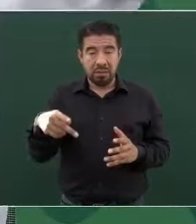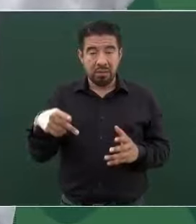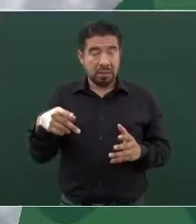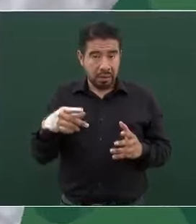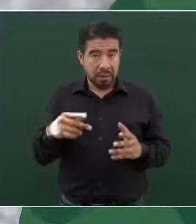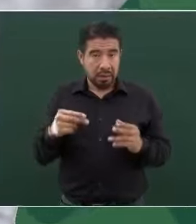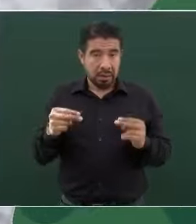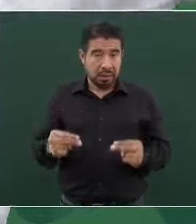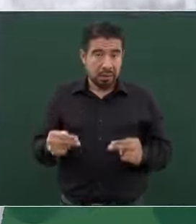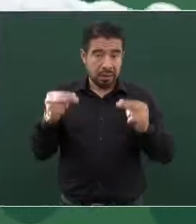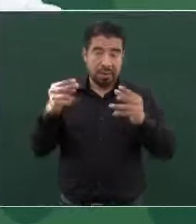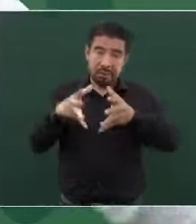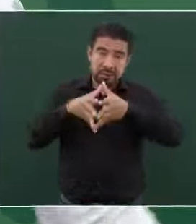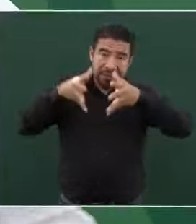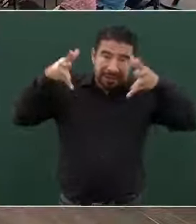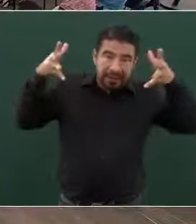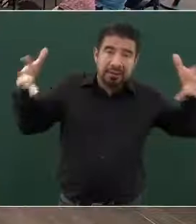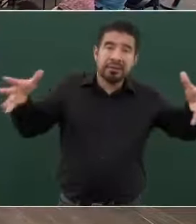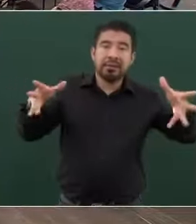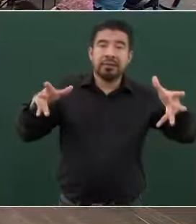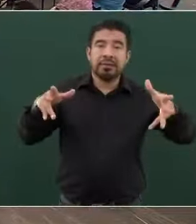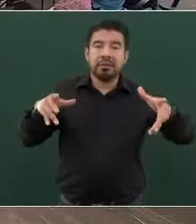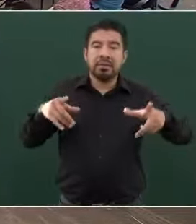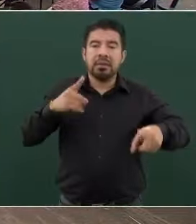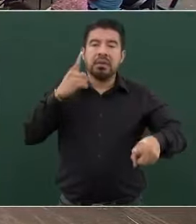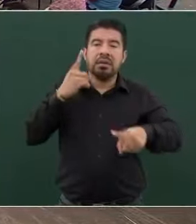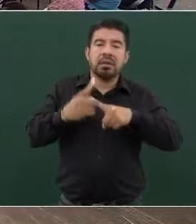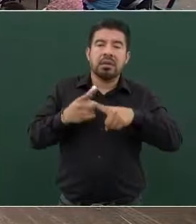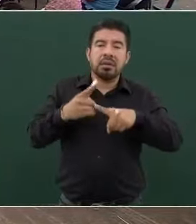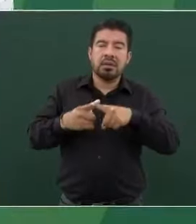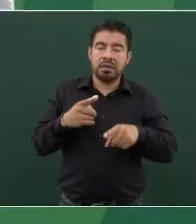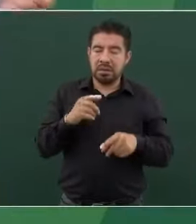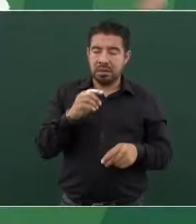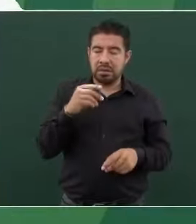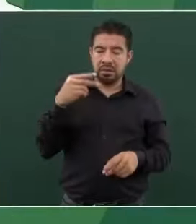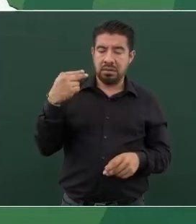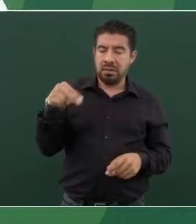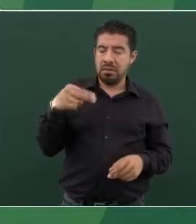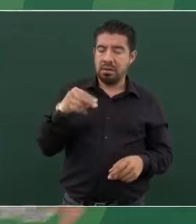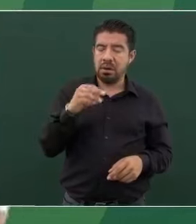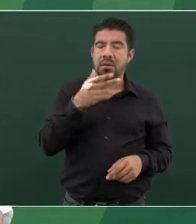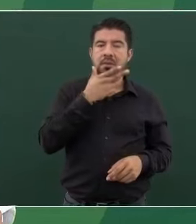grandotes quién fue Francisco Zarco, no va a saber,